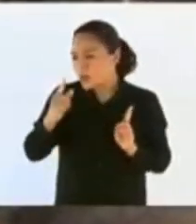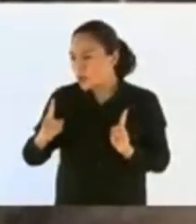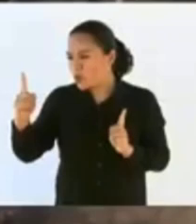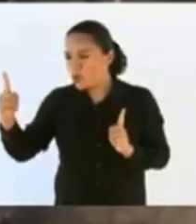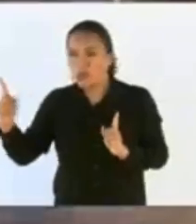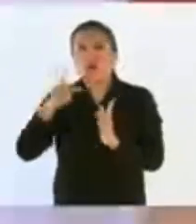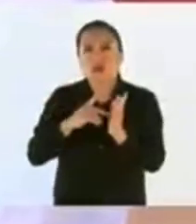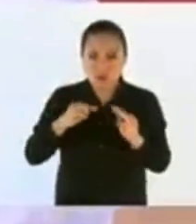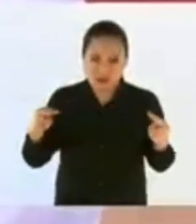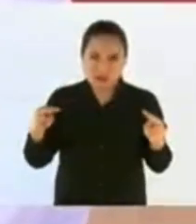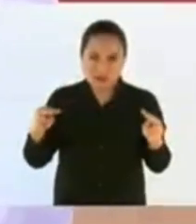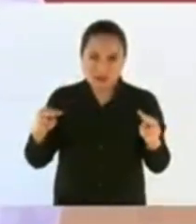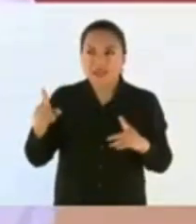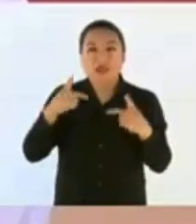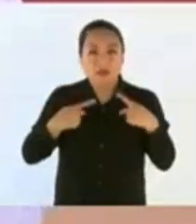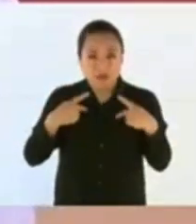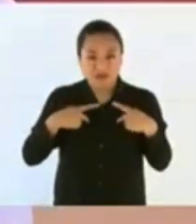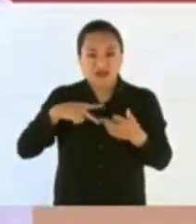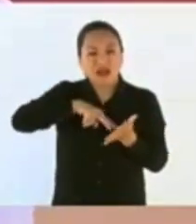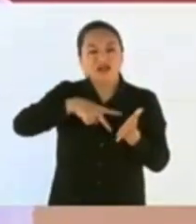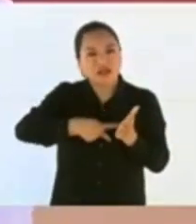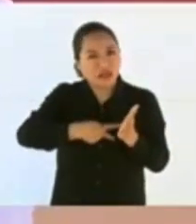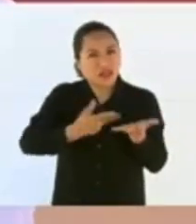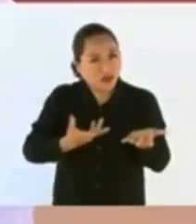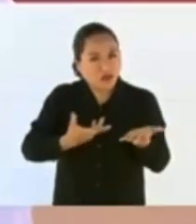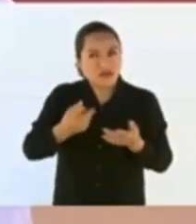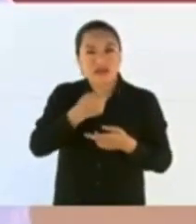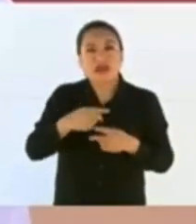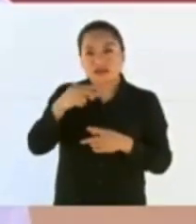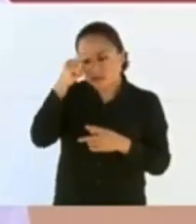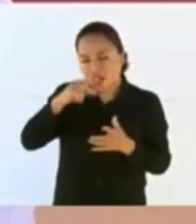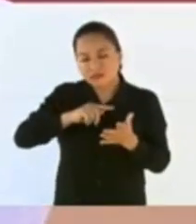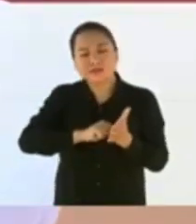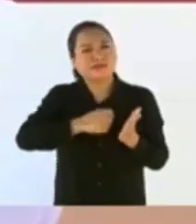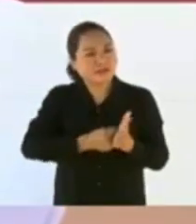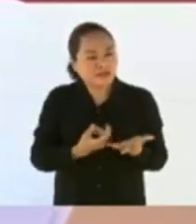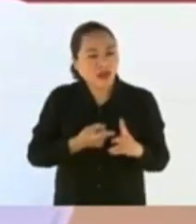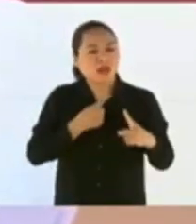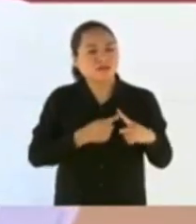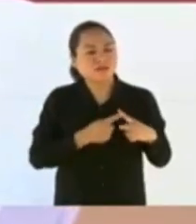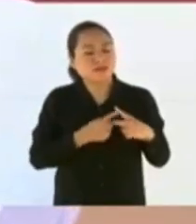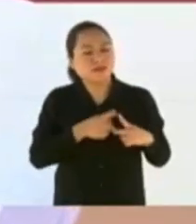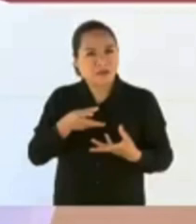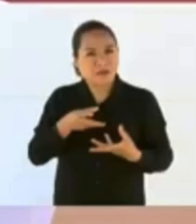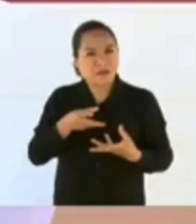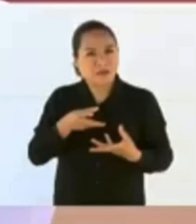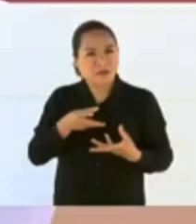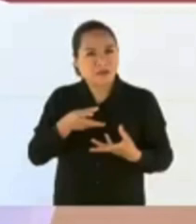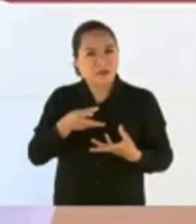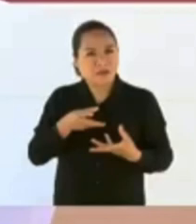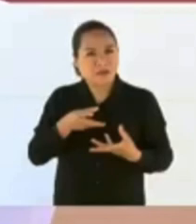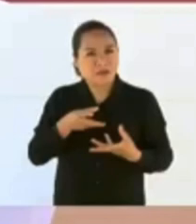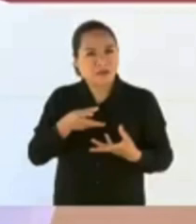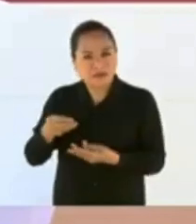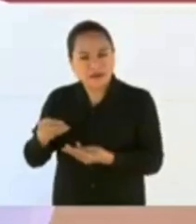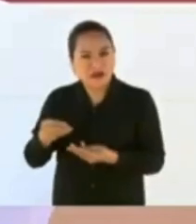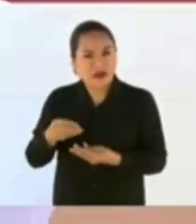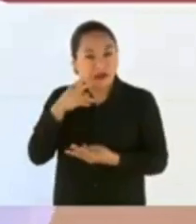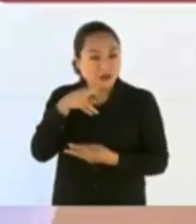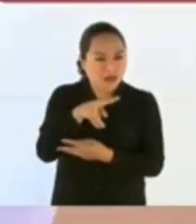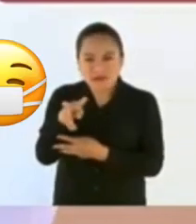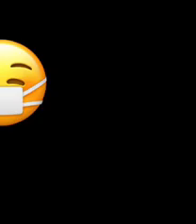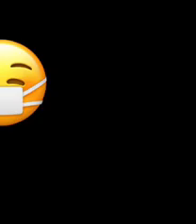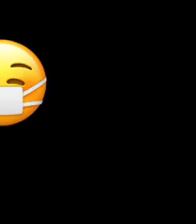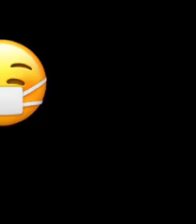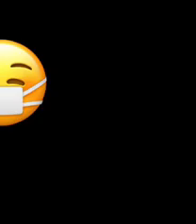dejo de tarea a los técnicos, a los ingenieros, que hagan la cuenta. Y que vean la calidad del